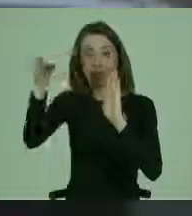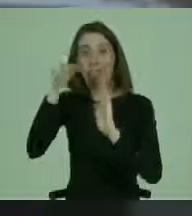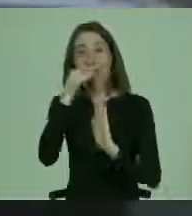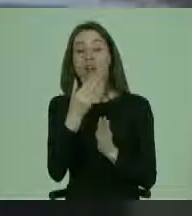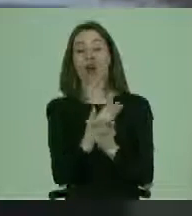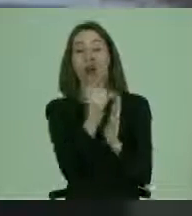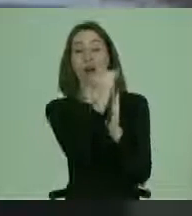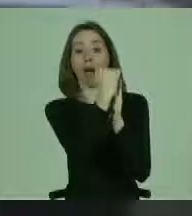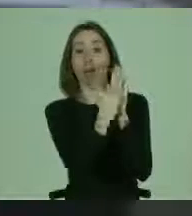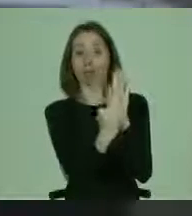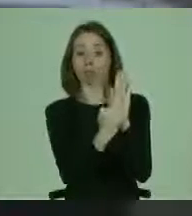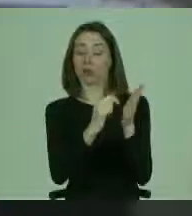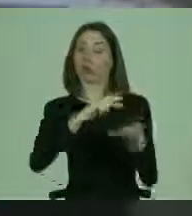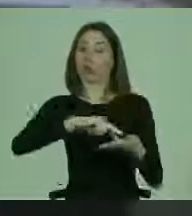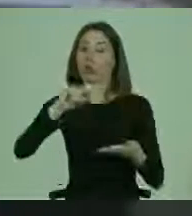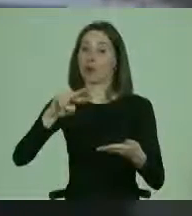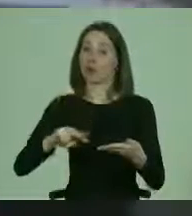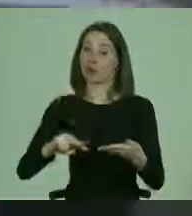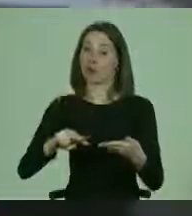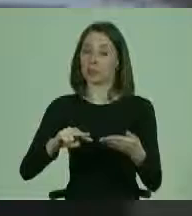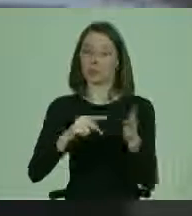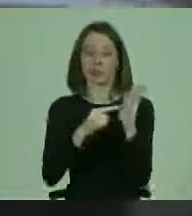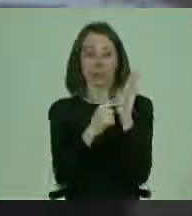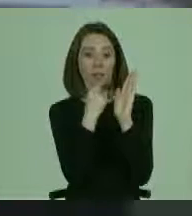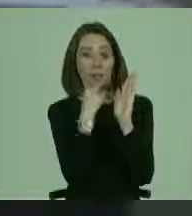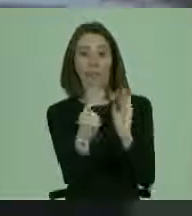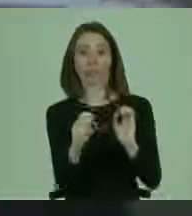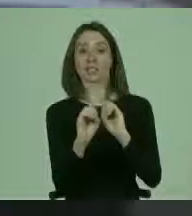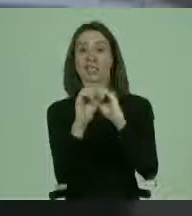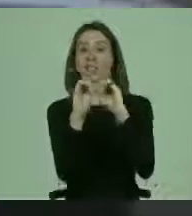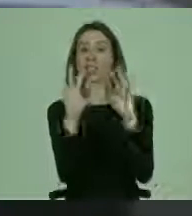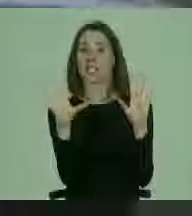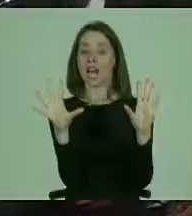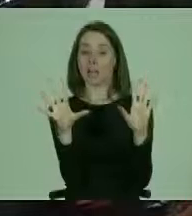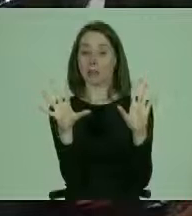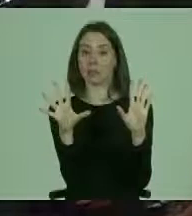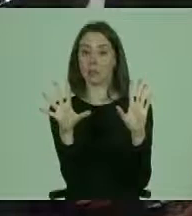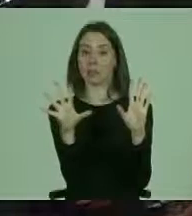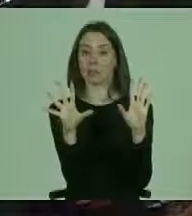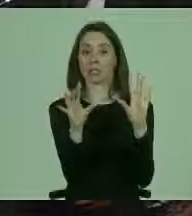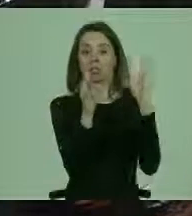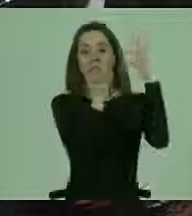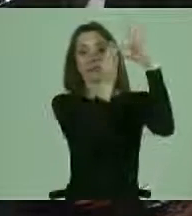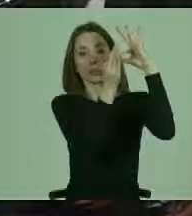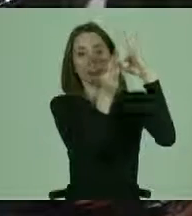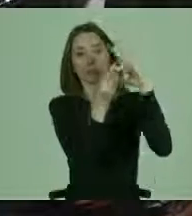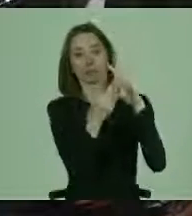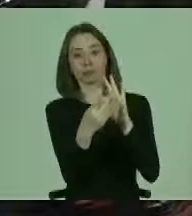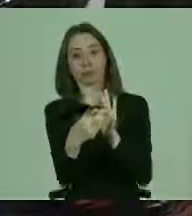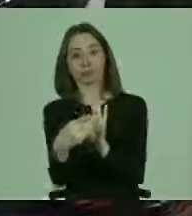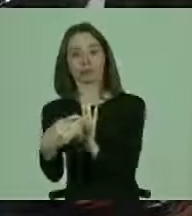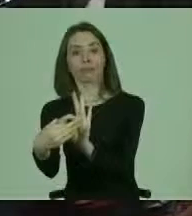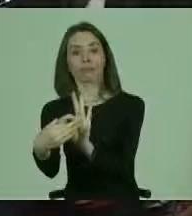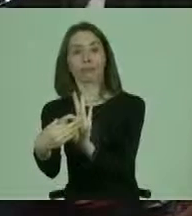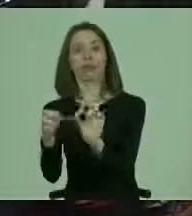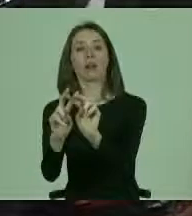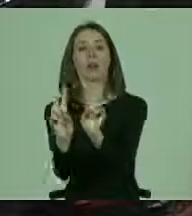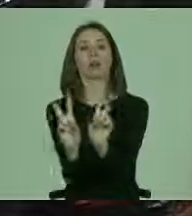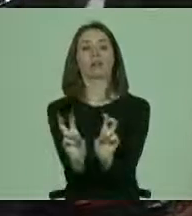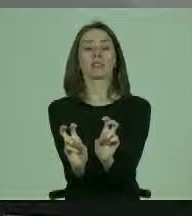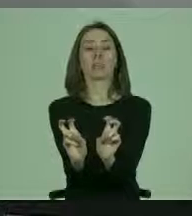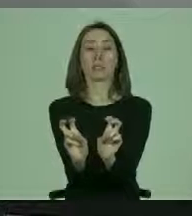artículos de la convención que nos hablan claramente y nos van direccionando hacia el ámbito de